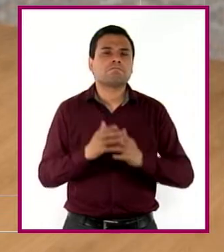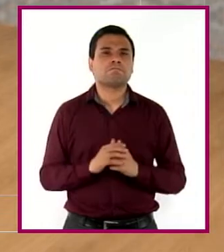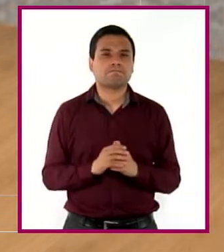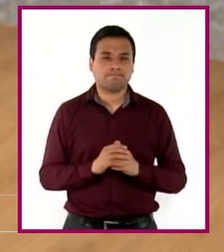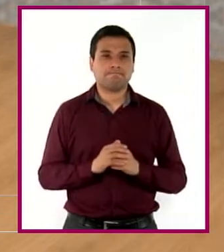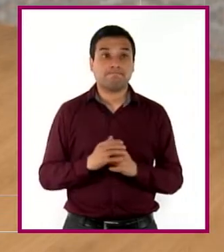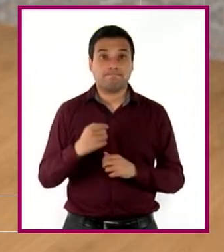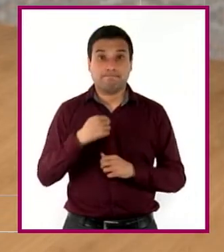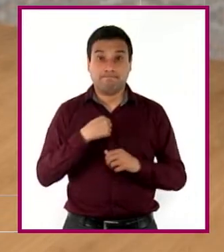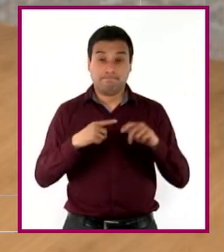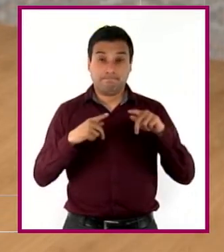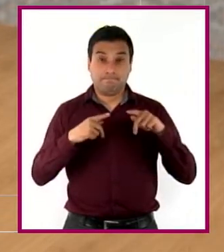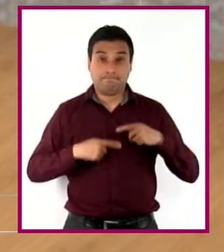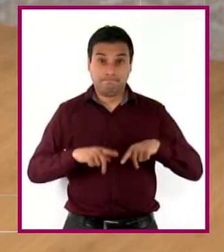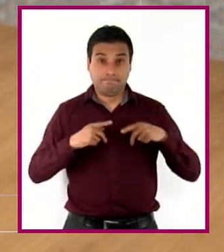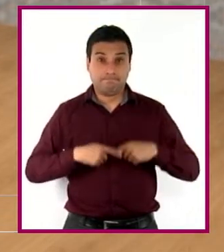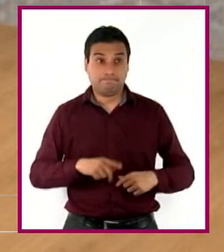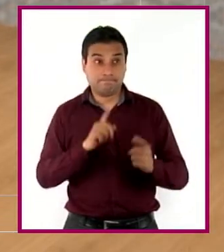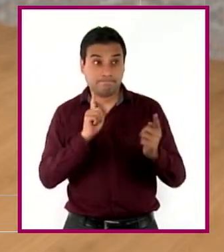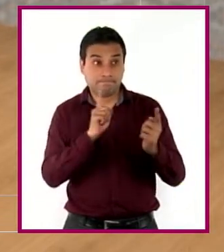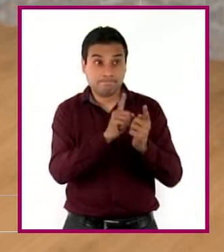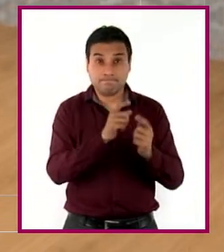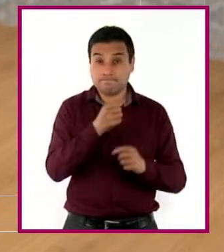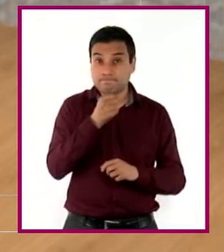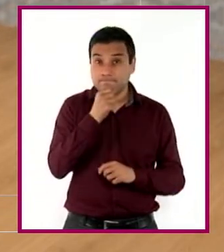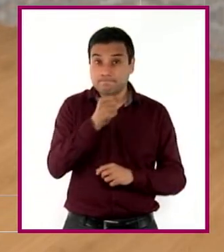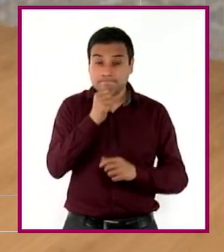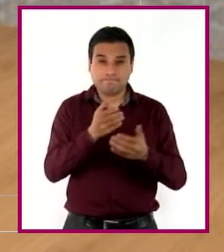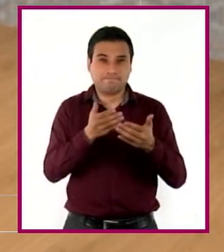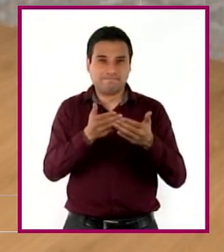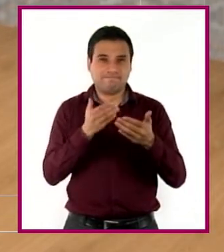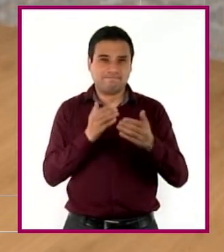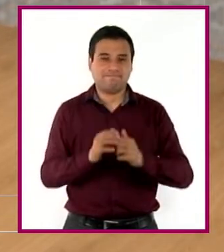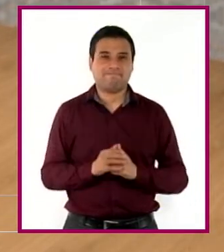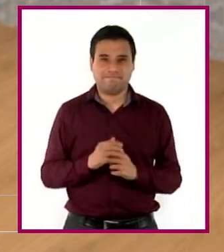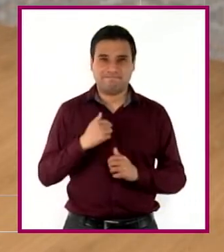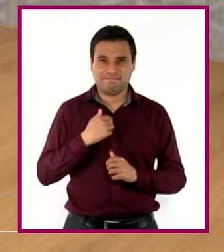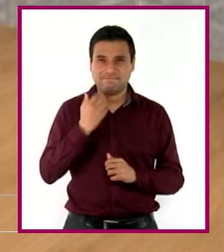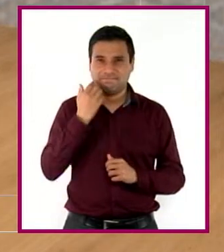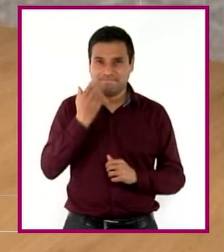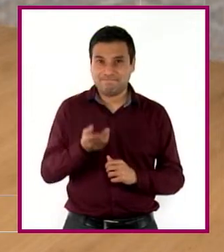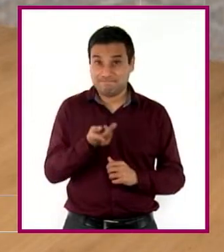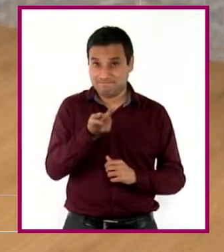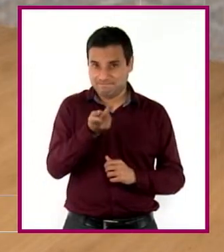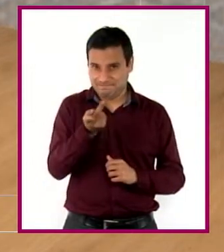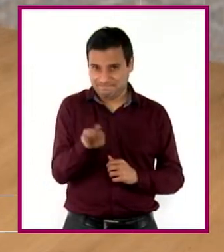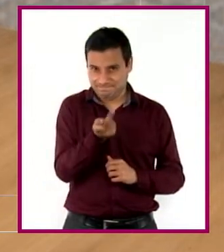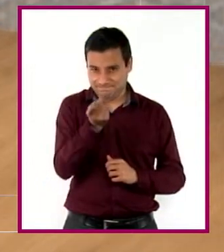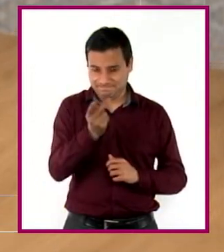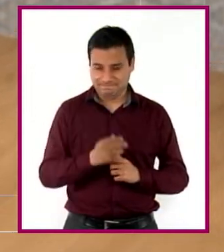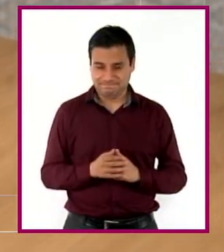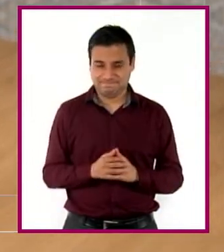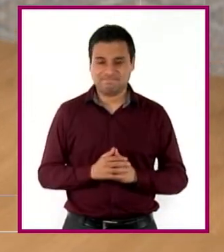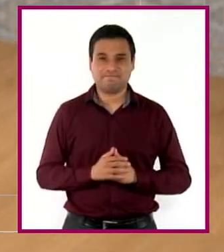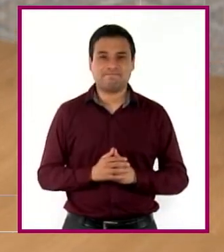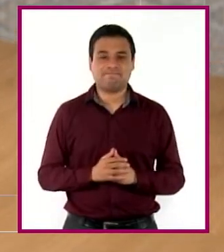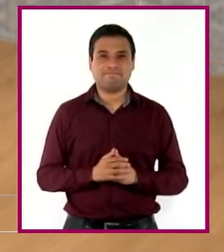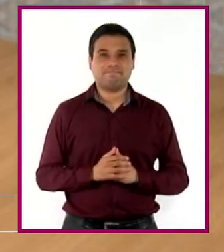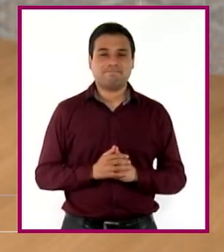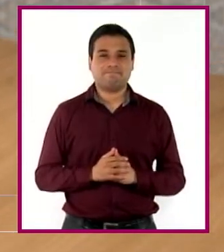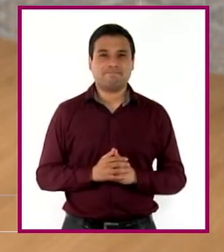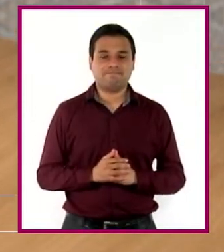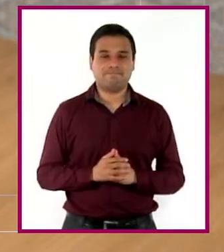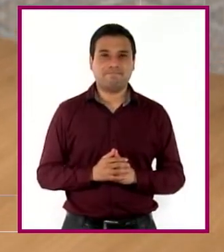buscar a alguien para que sea nuestro siguiente entrevistado, me gustaría hacerles a ustedes, que nos miran desde casita,